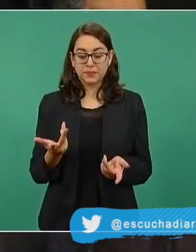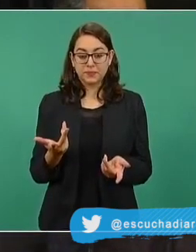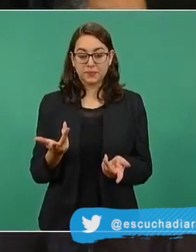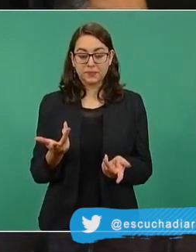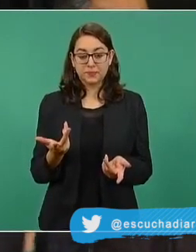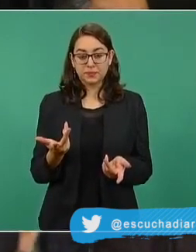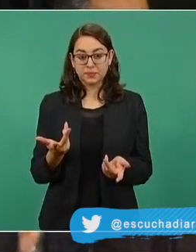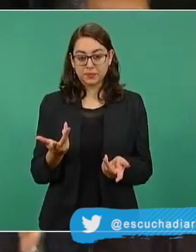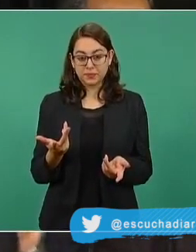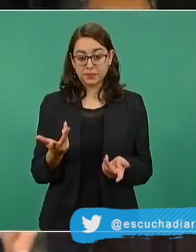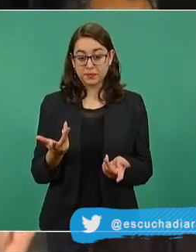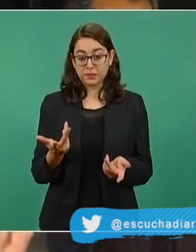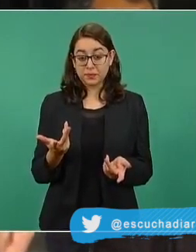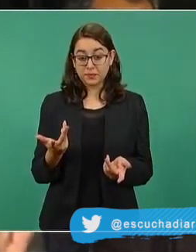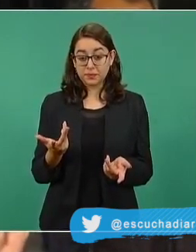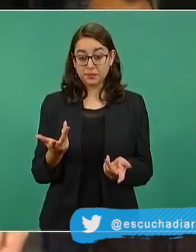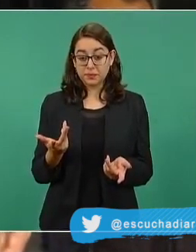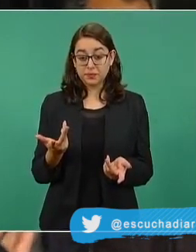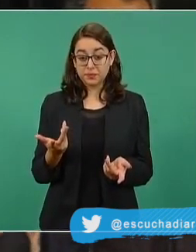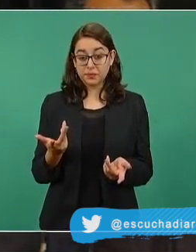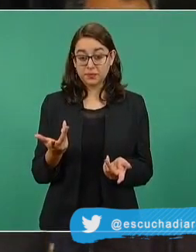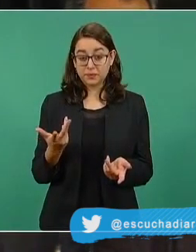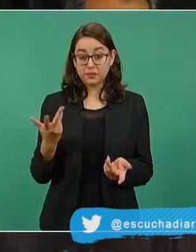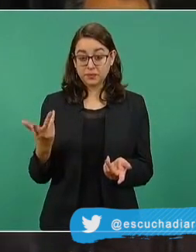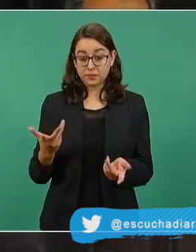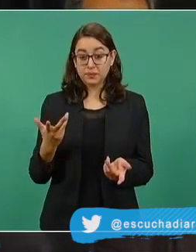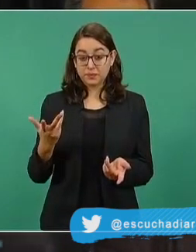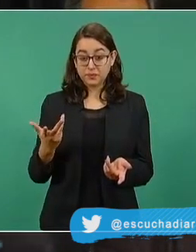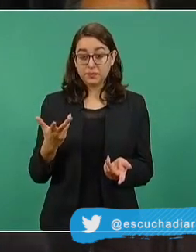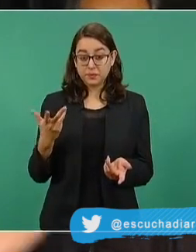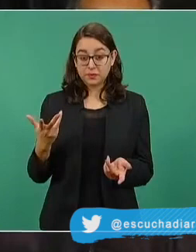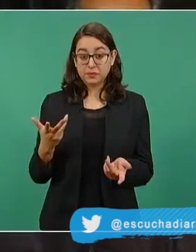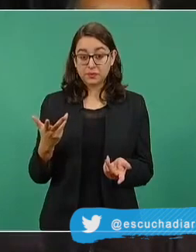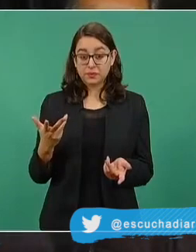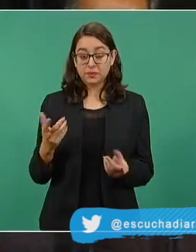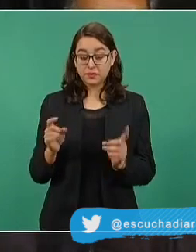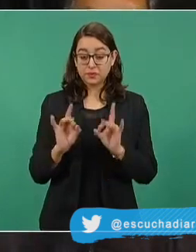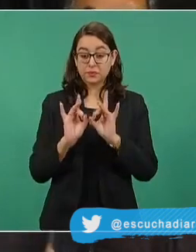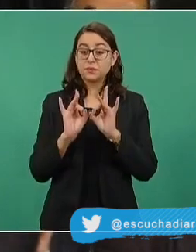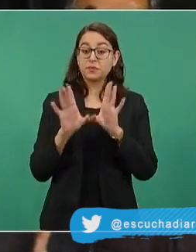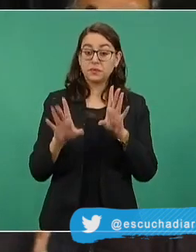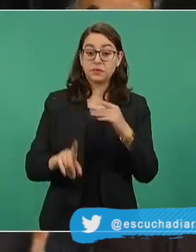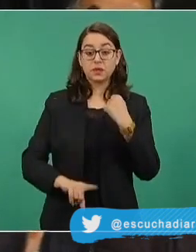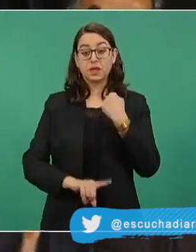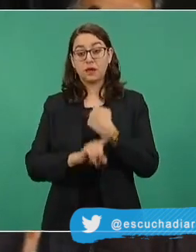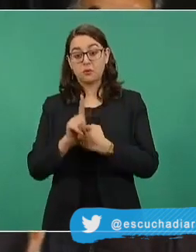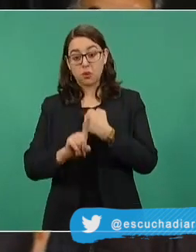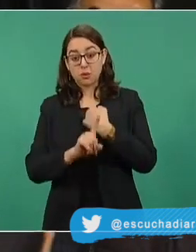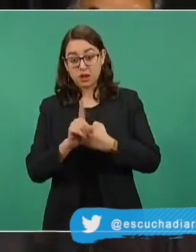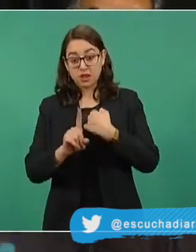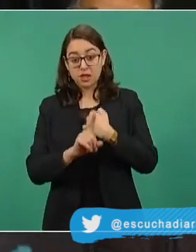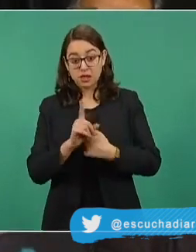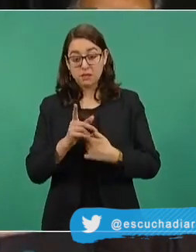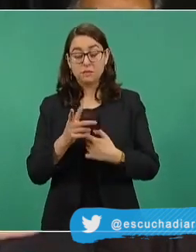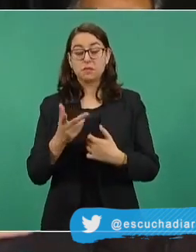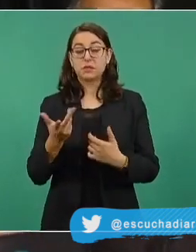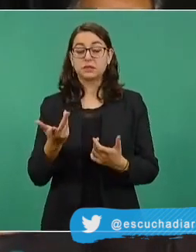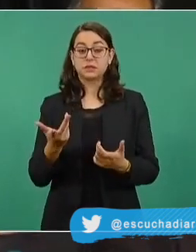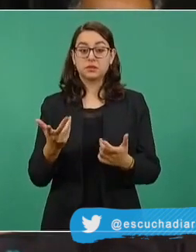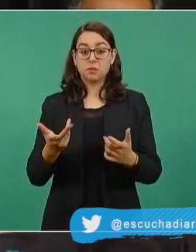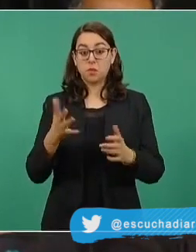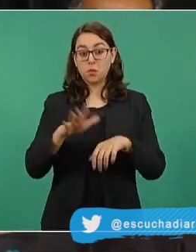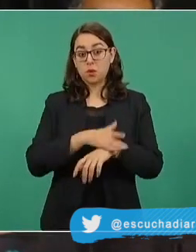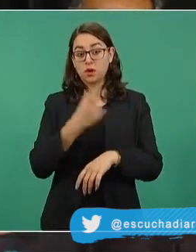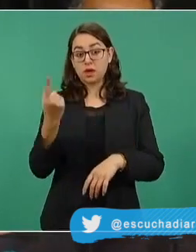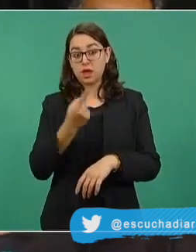favorecidas y les condonaban impuestos, con lo que se afectaba el desarrollo del país y se afectaba también a la población con el